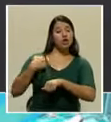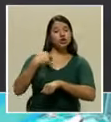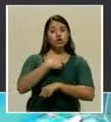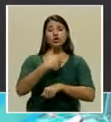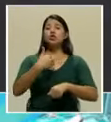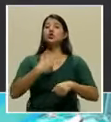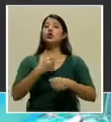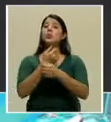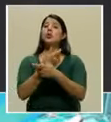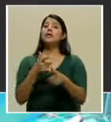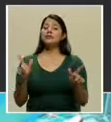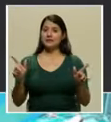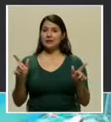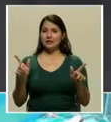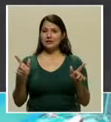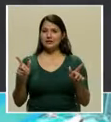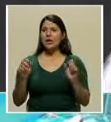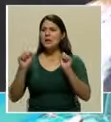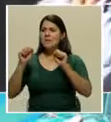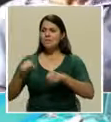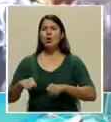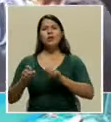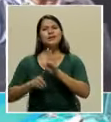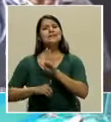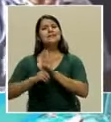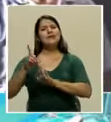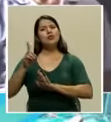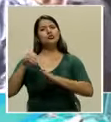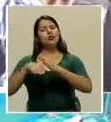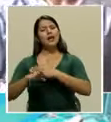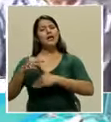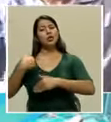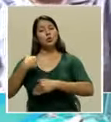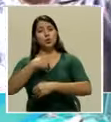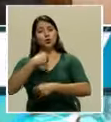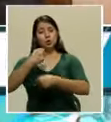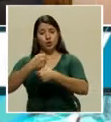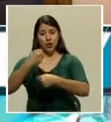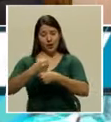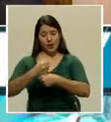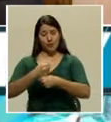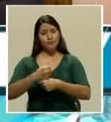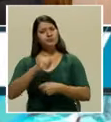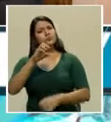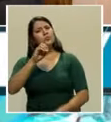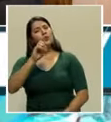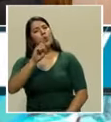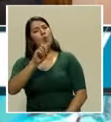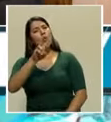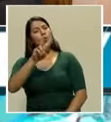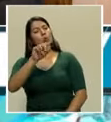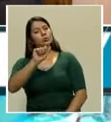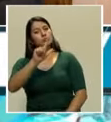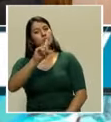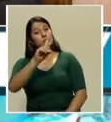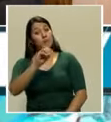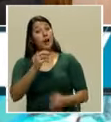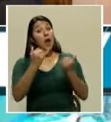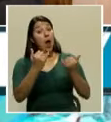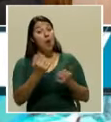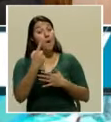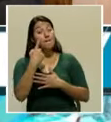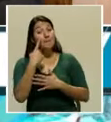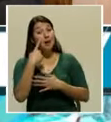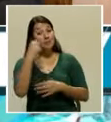de desarrollo en nuestro trabajo. Osvaldo, te propongo que veamos ahora